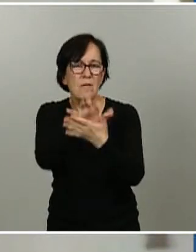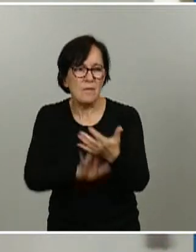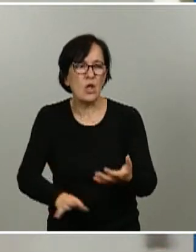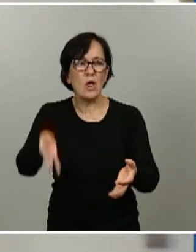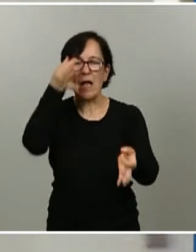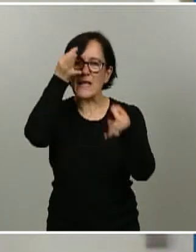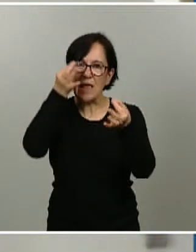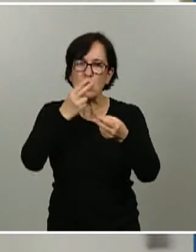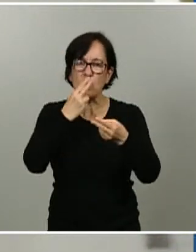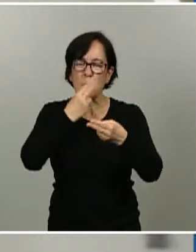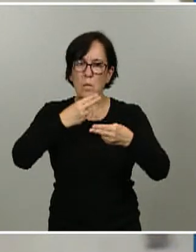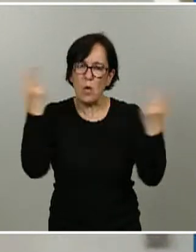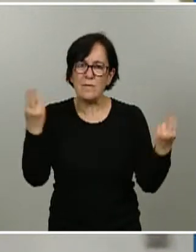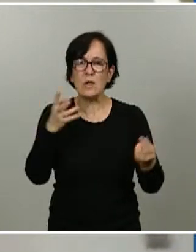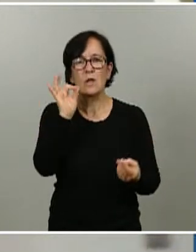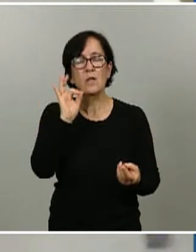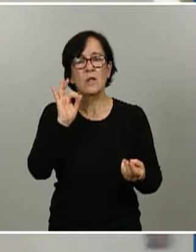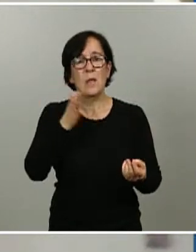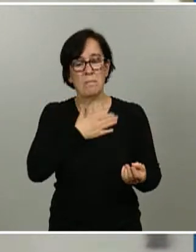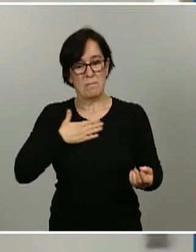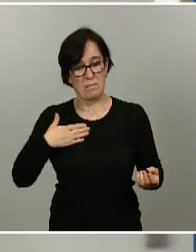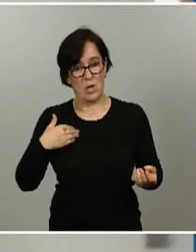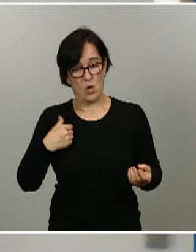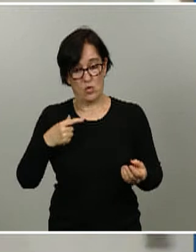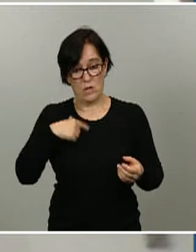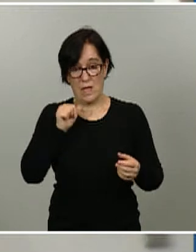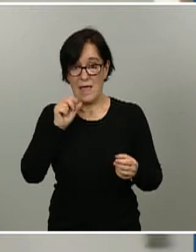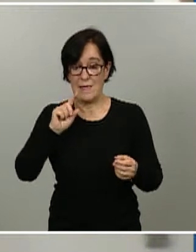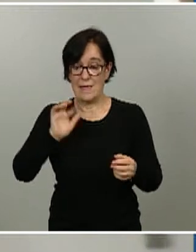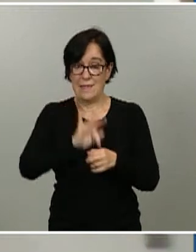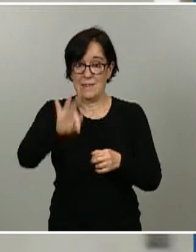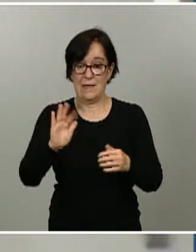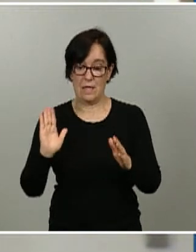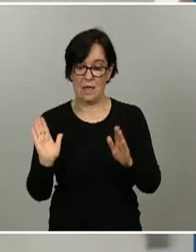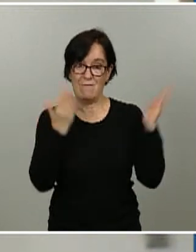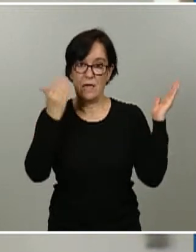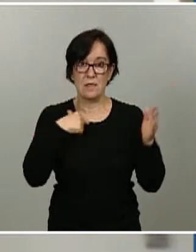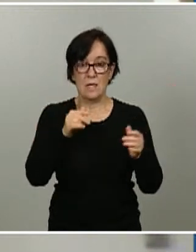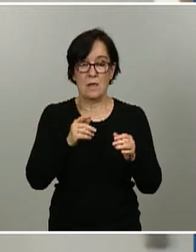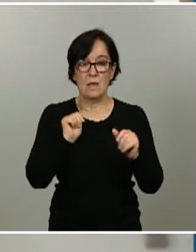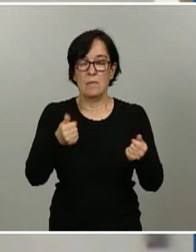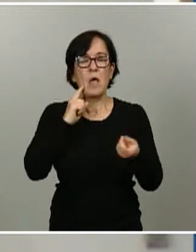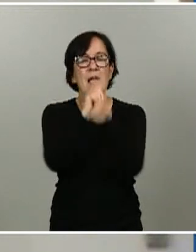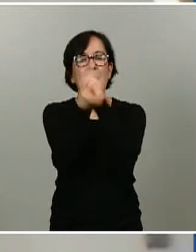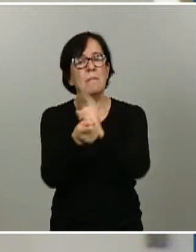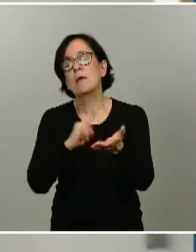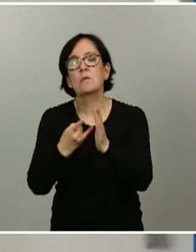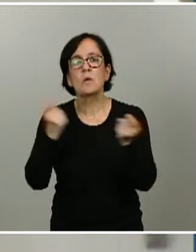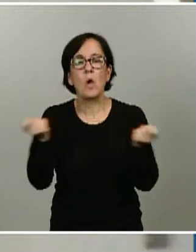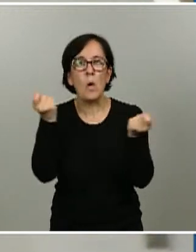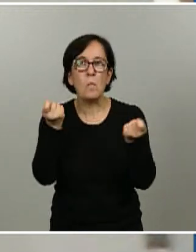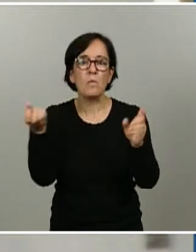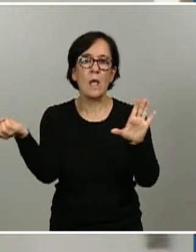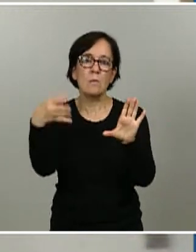etcétera. Me gustaría saber si para esta siguiente fase que ha empezado ahora, si va a haber algún cambio en el sistema, si van a publicar los informes